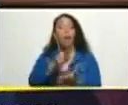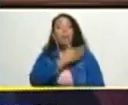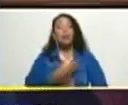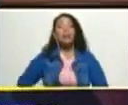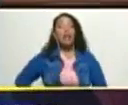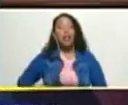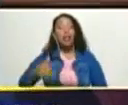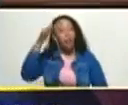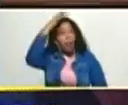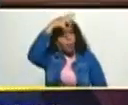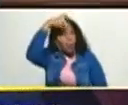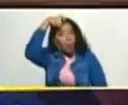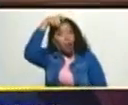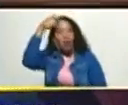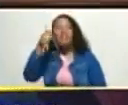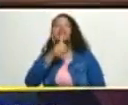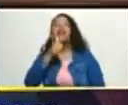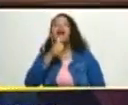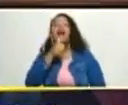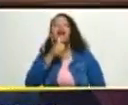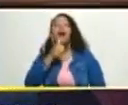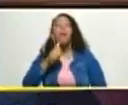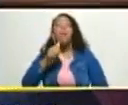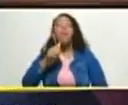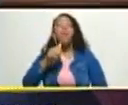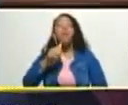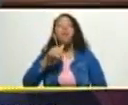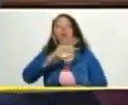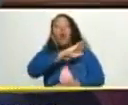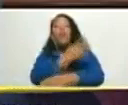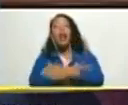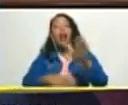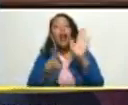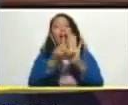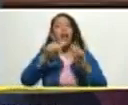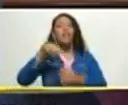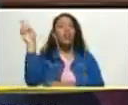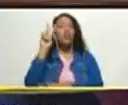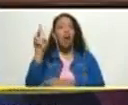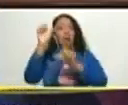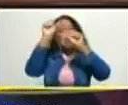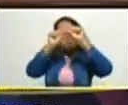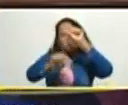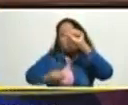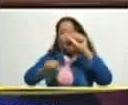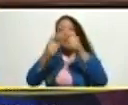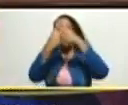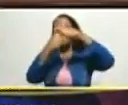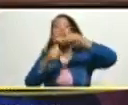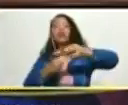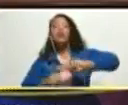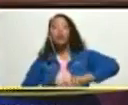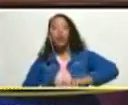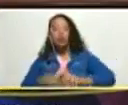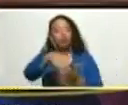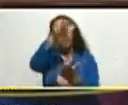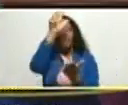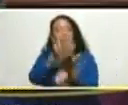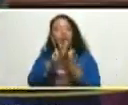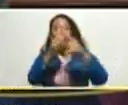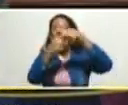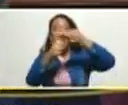Biden quién es el poder legislativo que en Venezuela revisa el presupuesto aprueba el